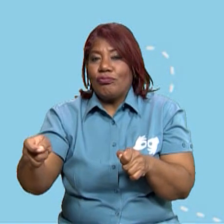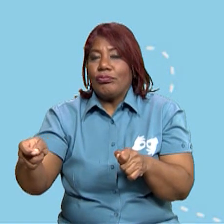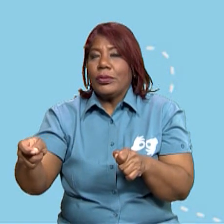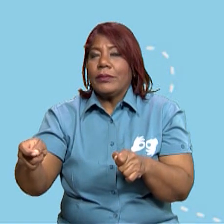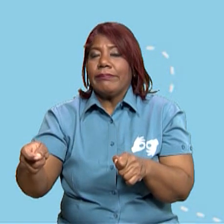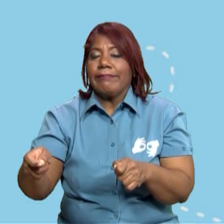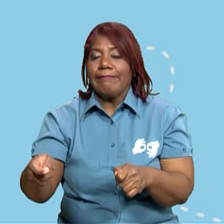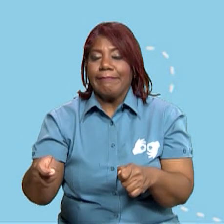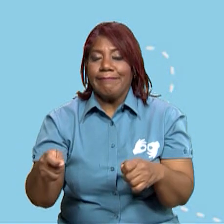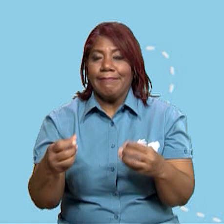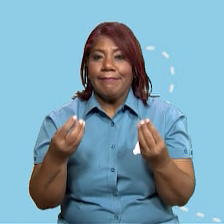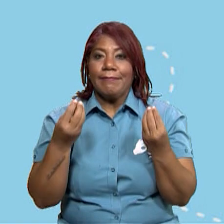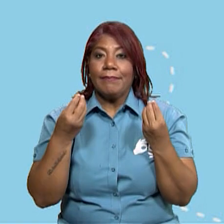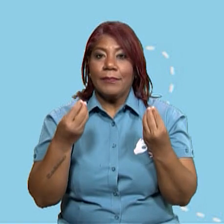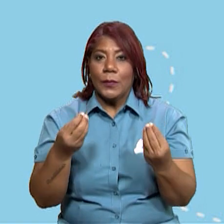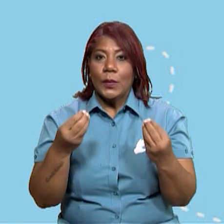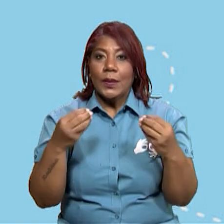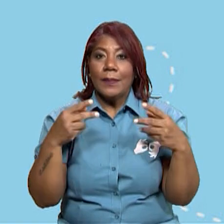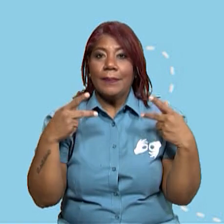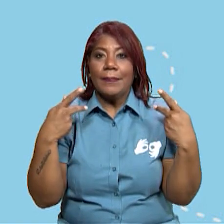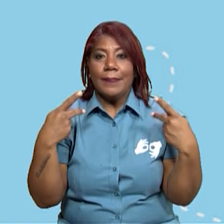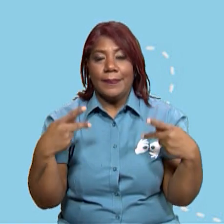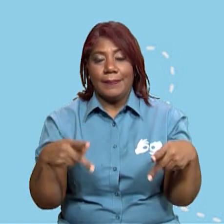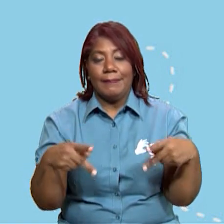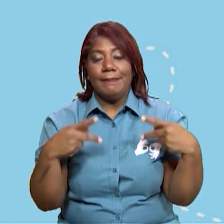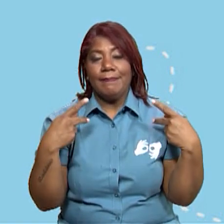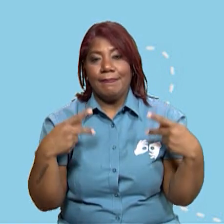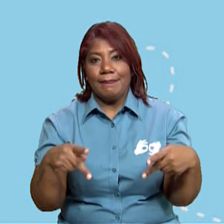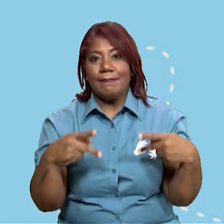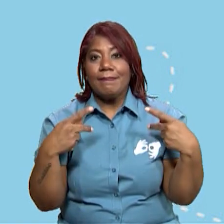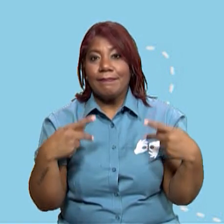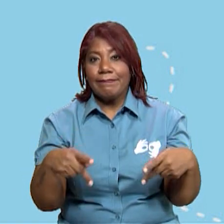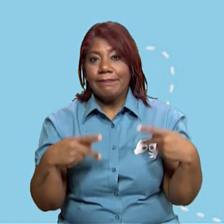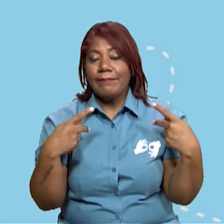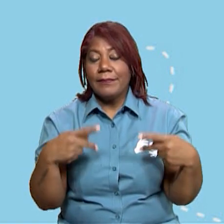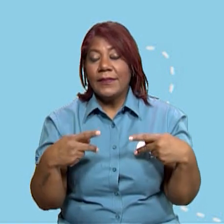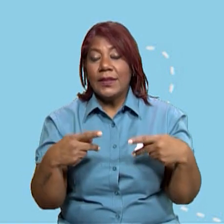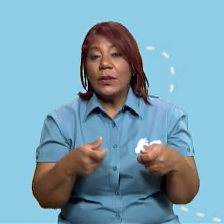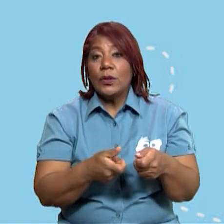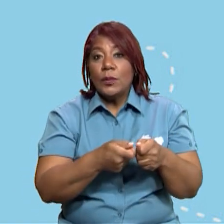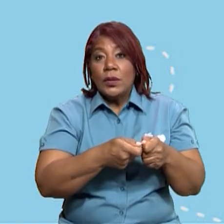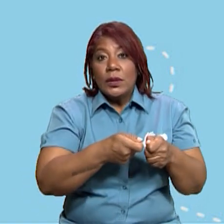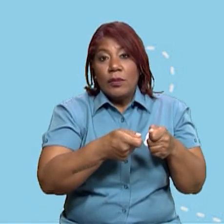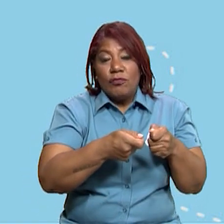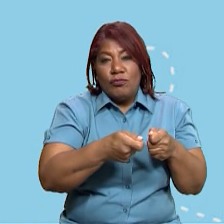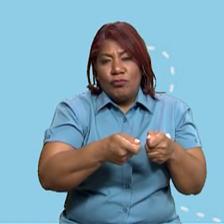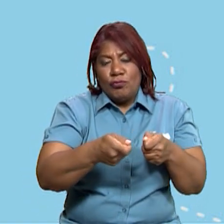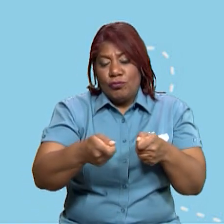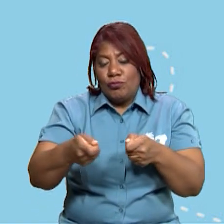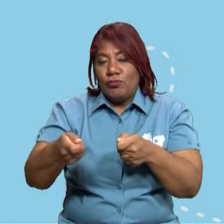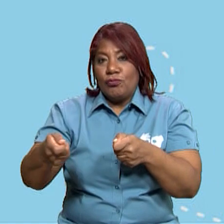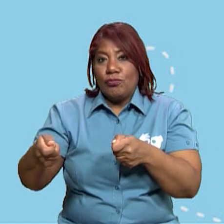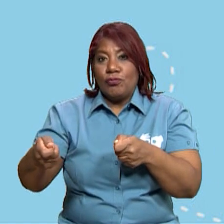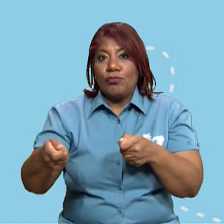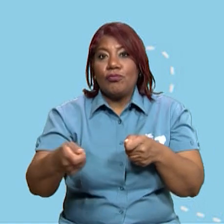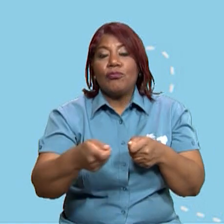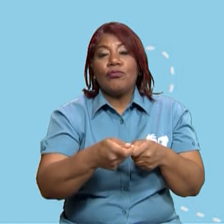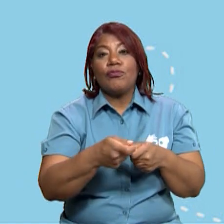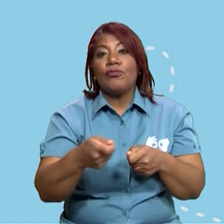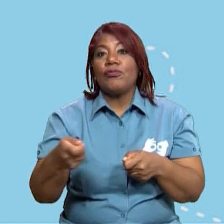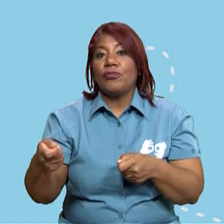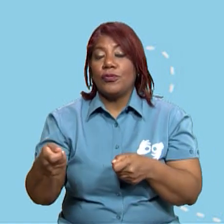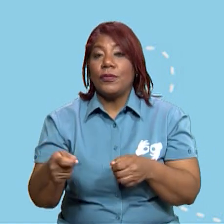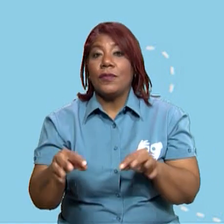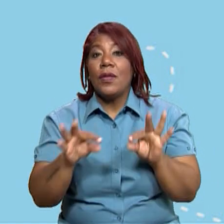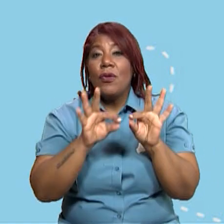en lo que es la erosión del suelo, tenemos que ir cambiando medidas que practicamos cuando hacemos la siembra.